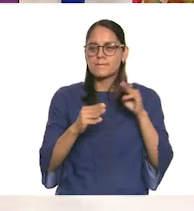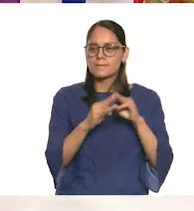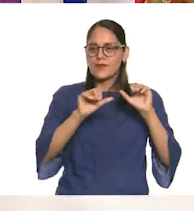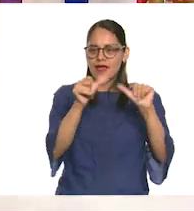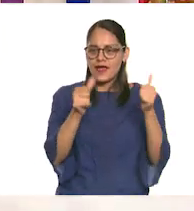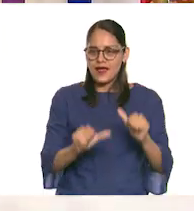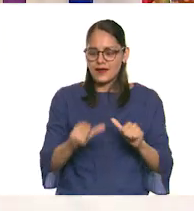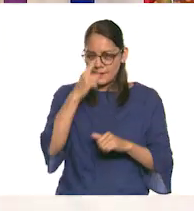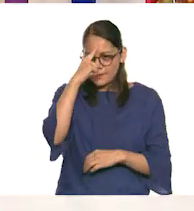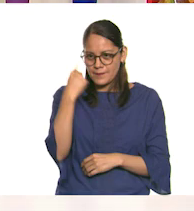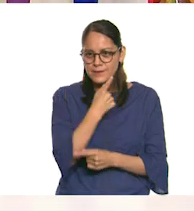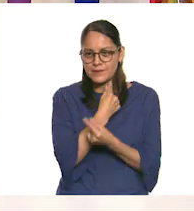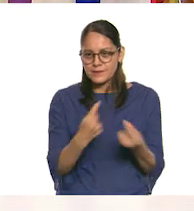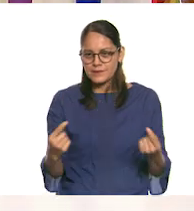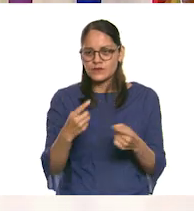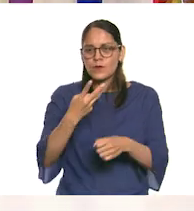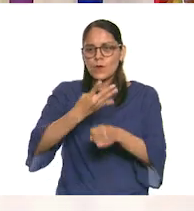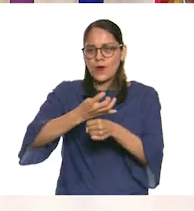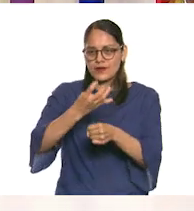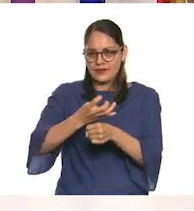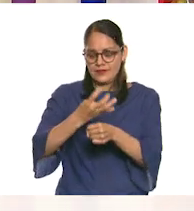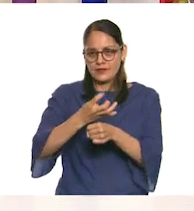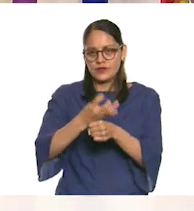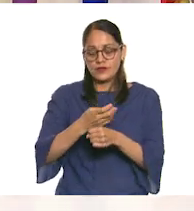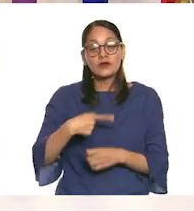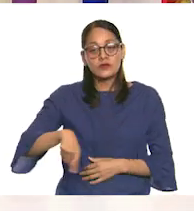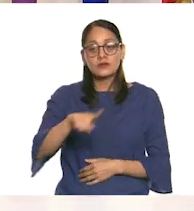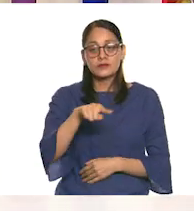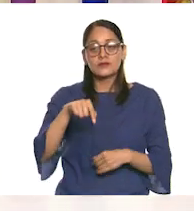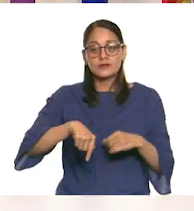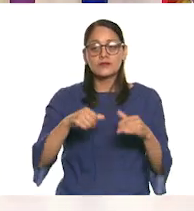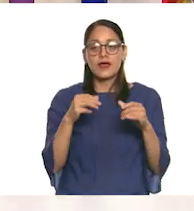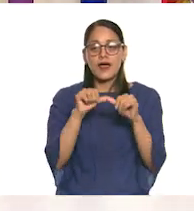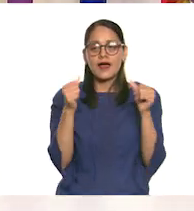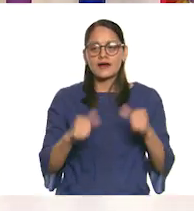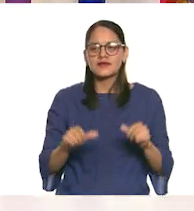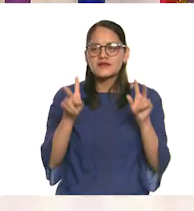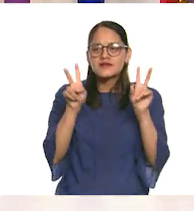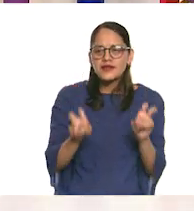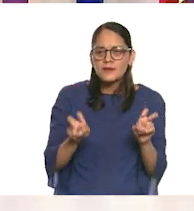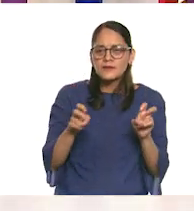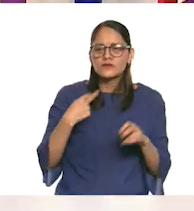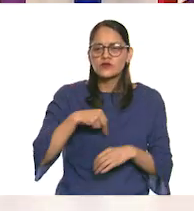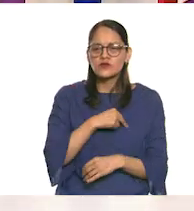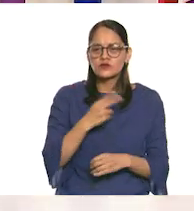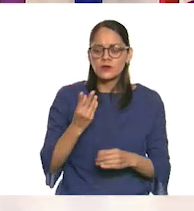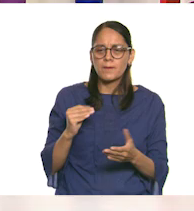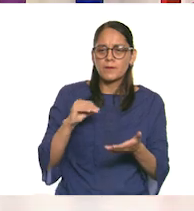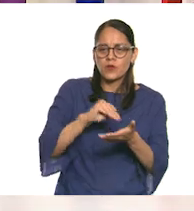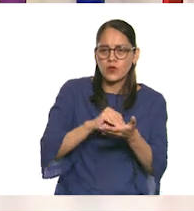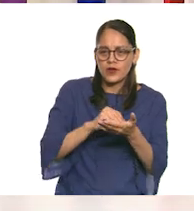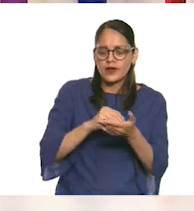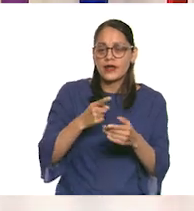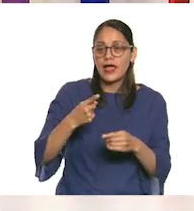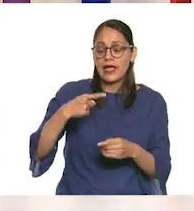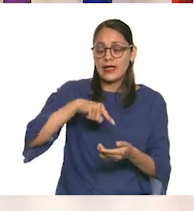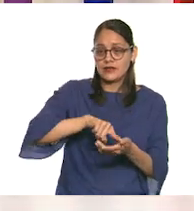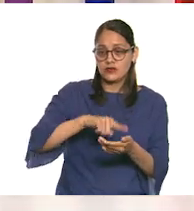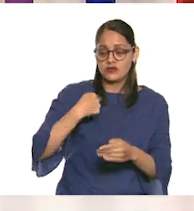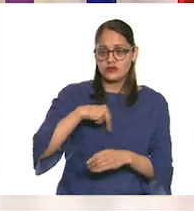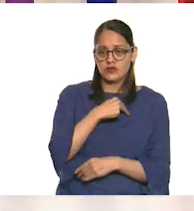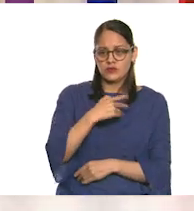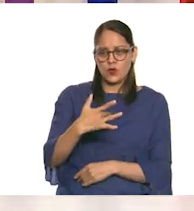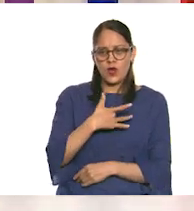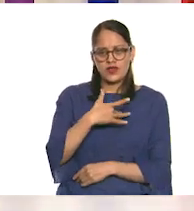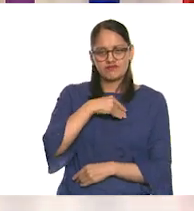Para niñas y niños de cuarto grado de primaria, esta clase lleva por título, Instalación, las raíces que se